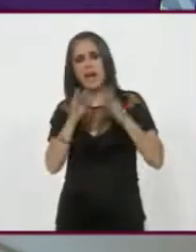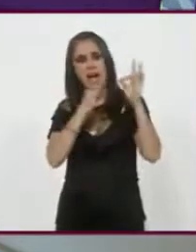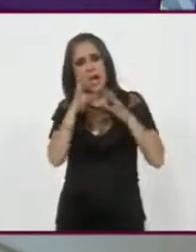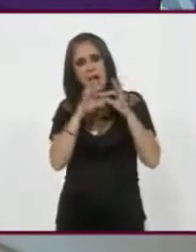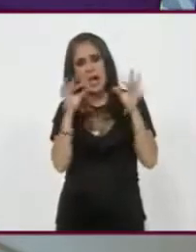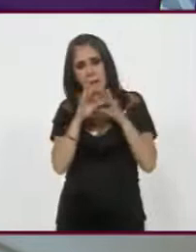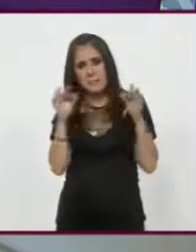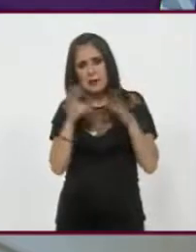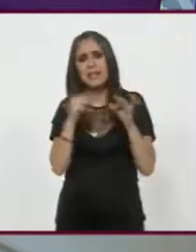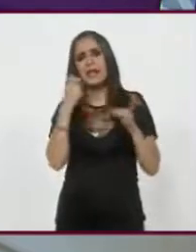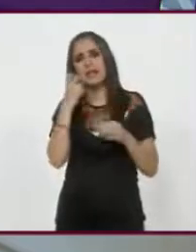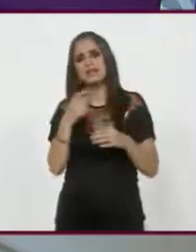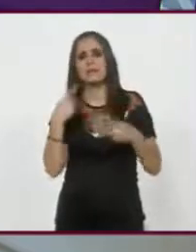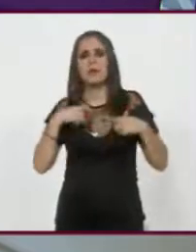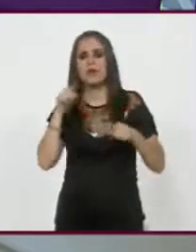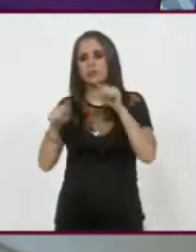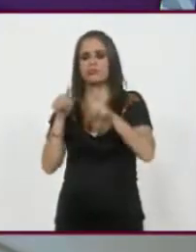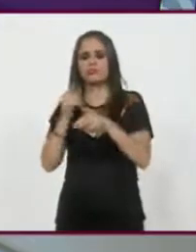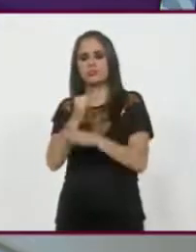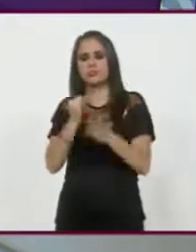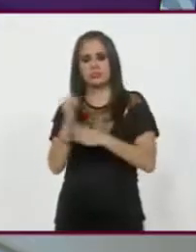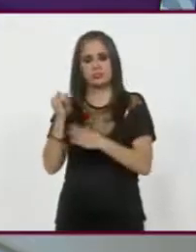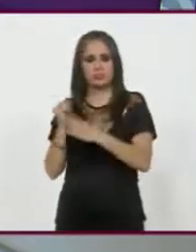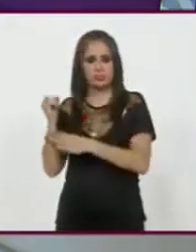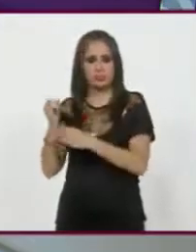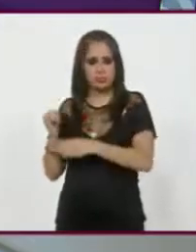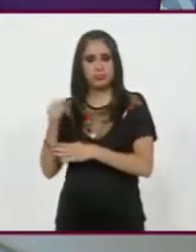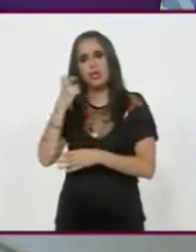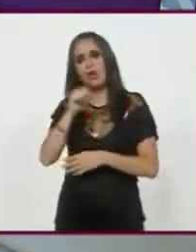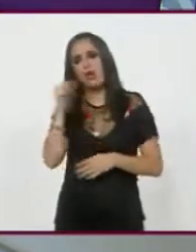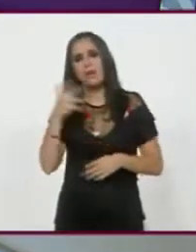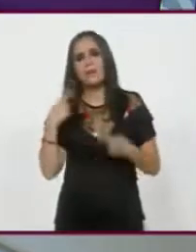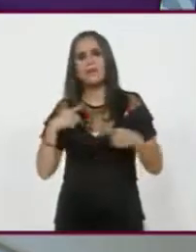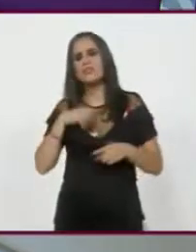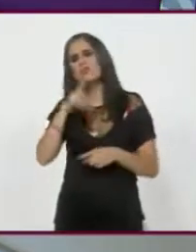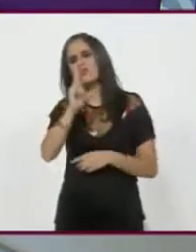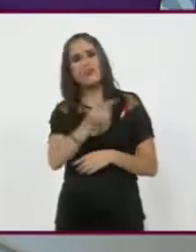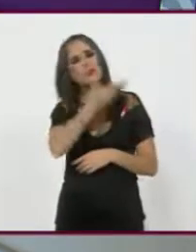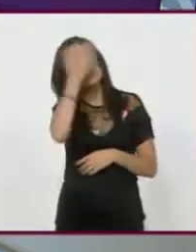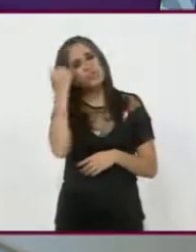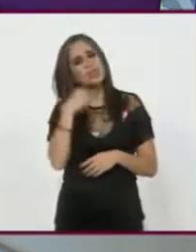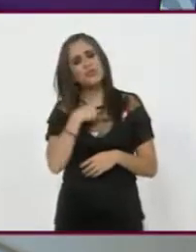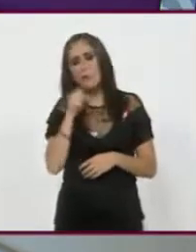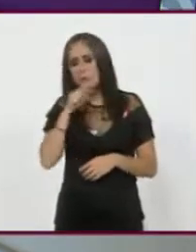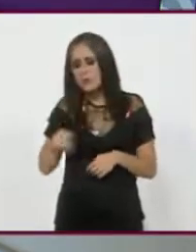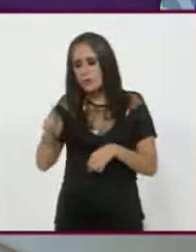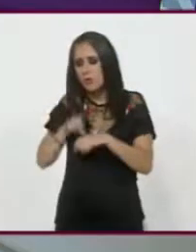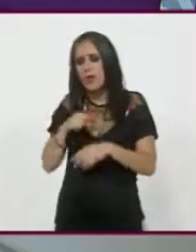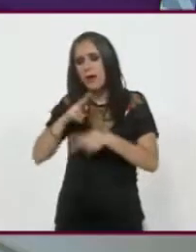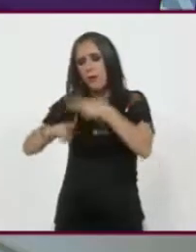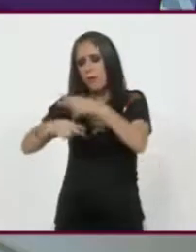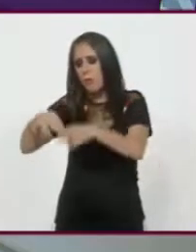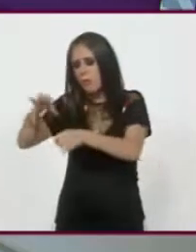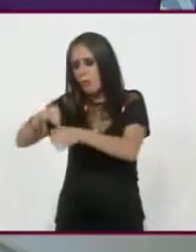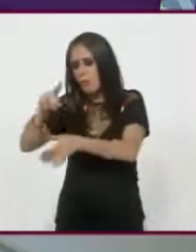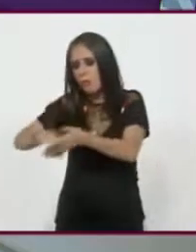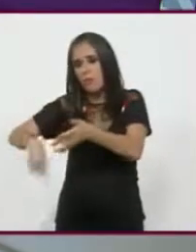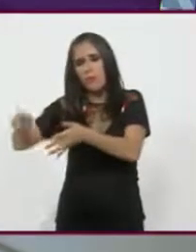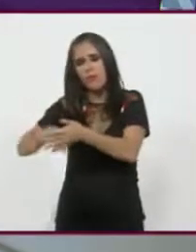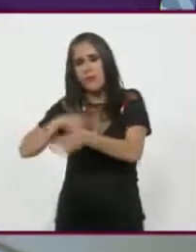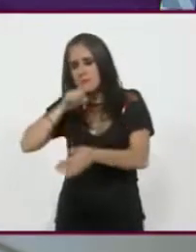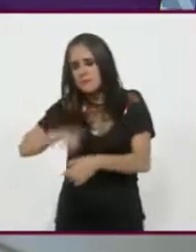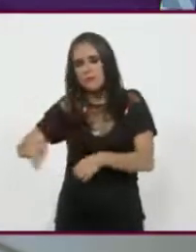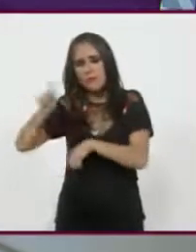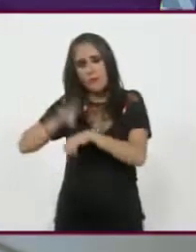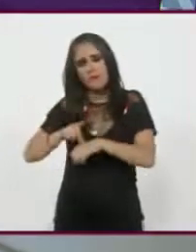tres electores. Y el elemento de volatilidad, que siempre es nuestro argumento para cuando las cosas nos cambian, para cuando el